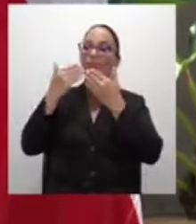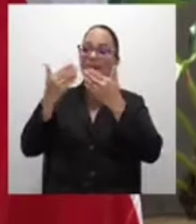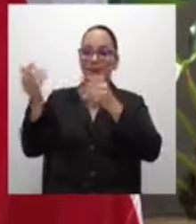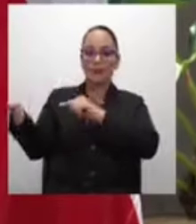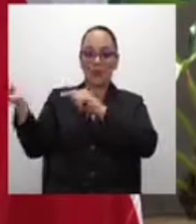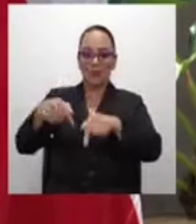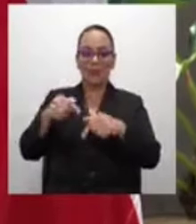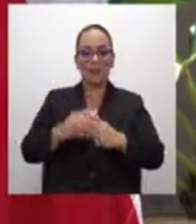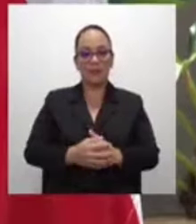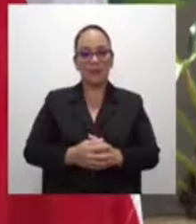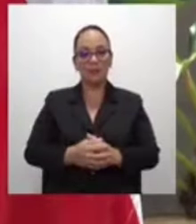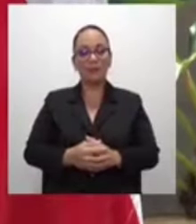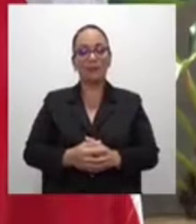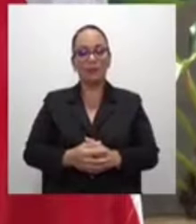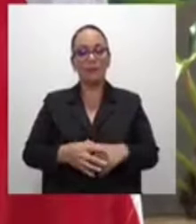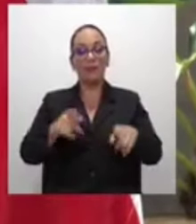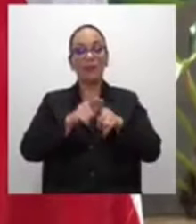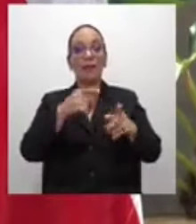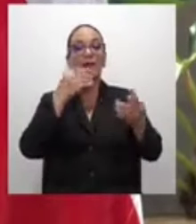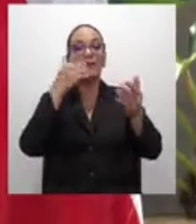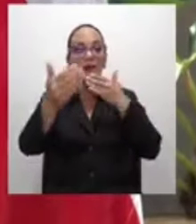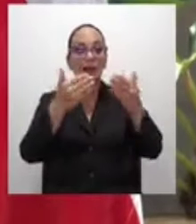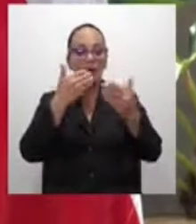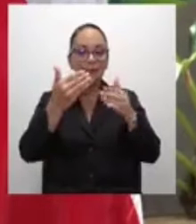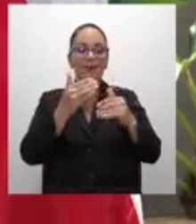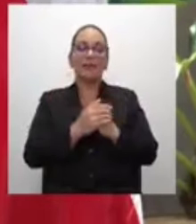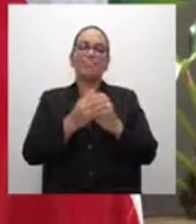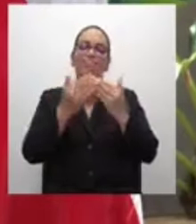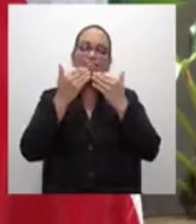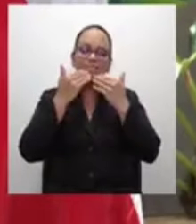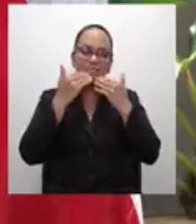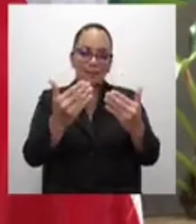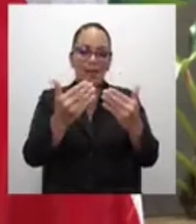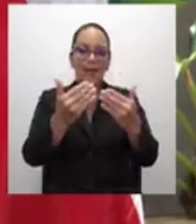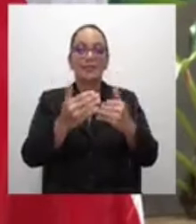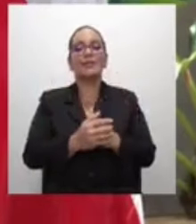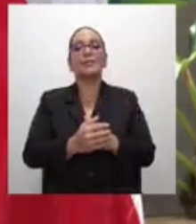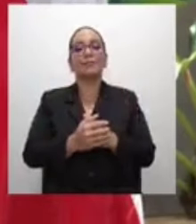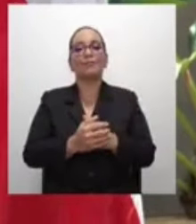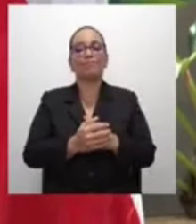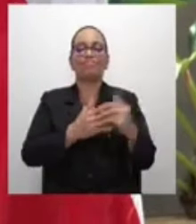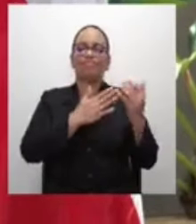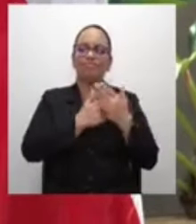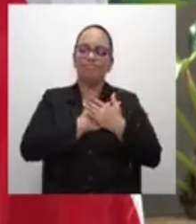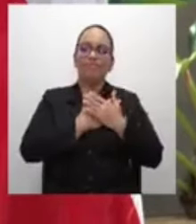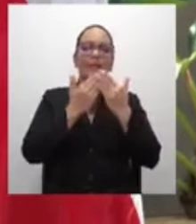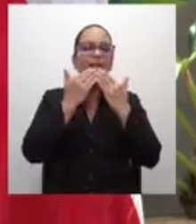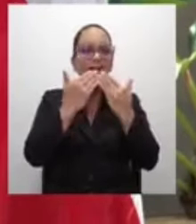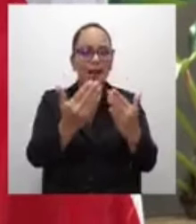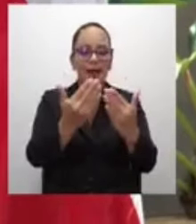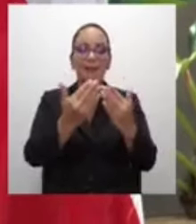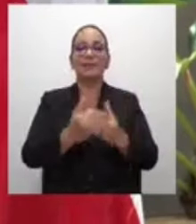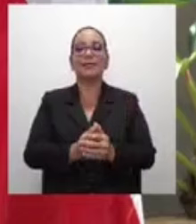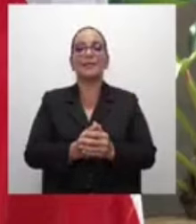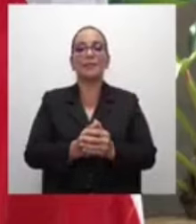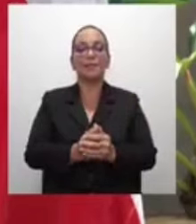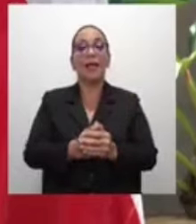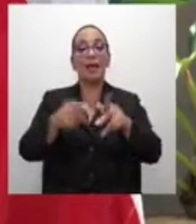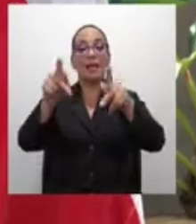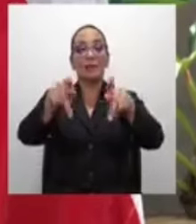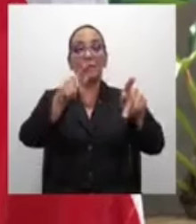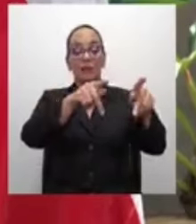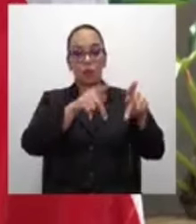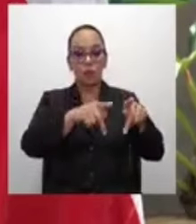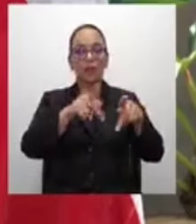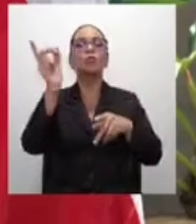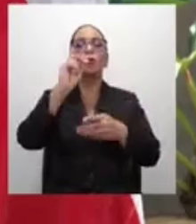además, un agradecimiento profundo, desde el fondo de mi corazón, a los ciudadanos de